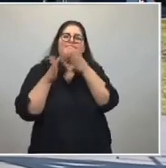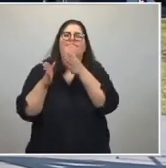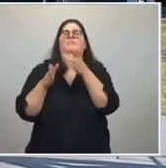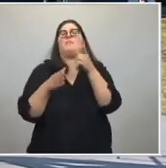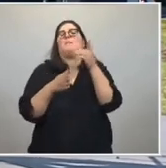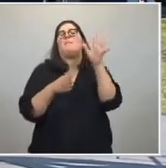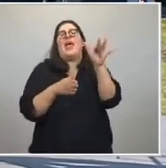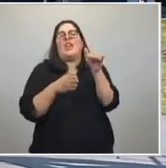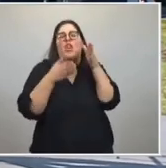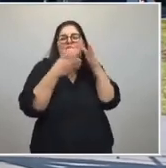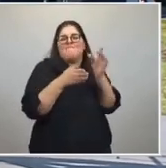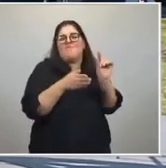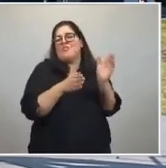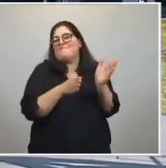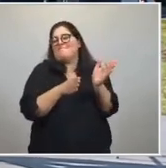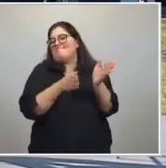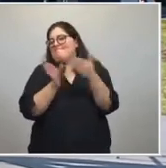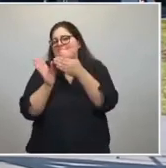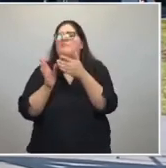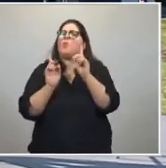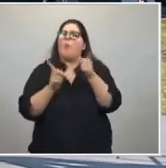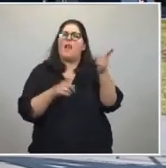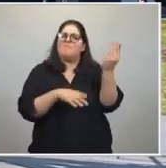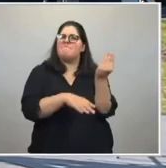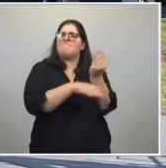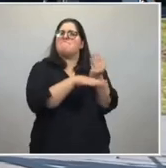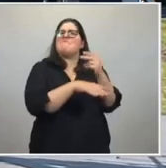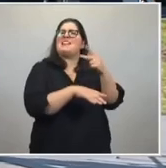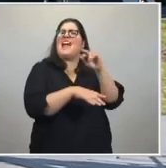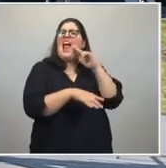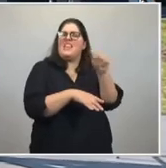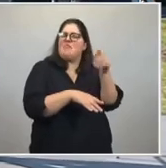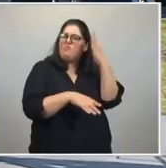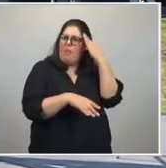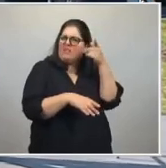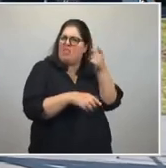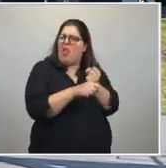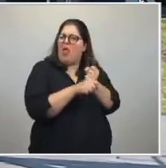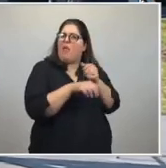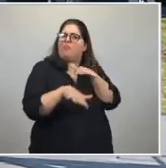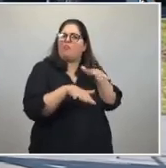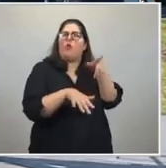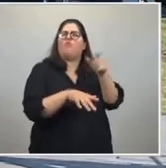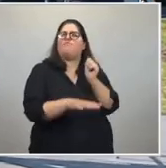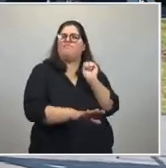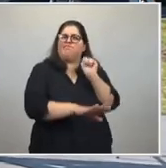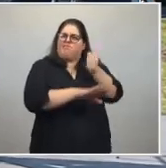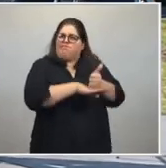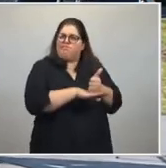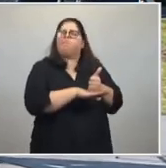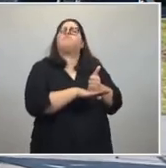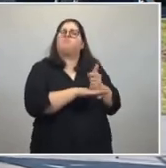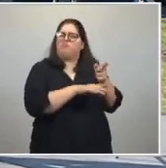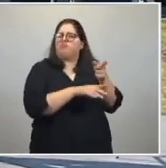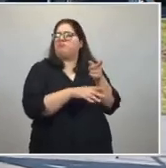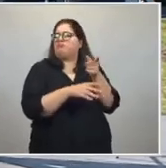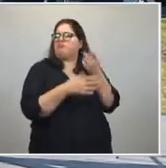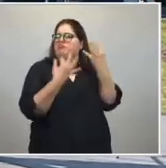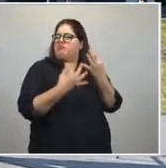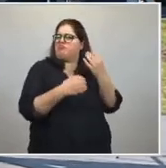pero que claramente Karina, con su capacidad de laburo y con su omnipresencia, lo cubrió.